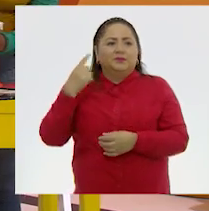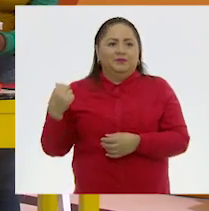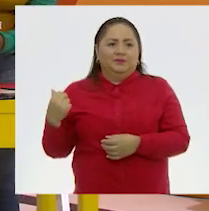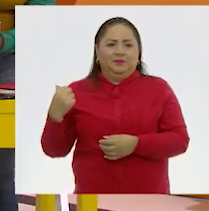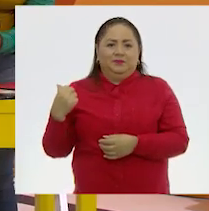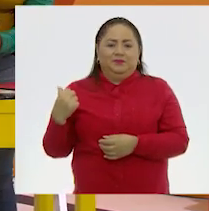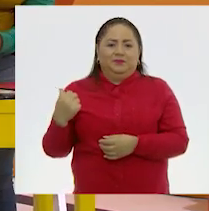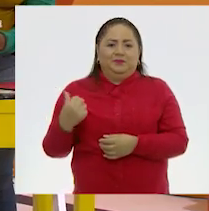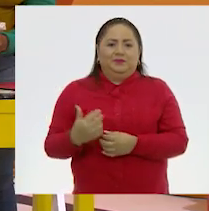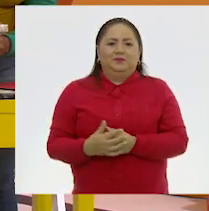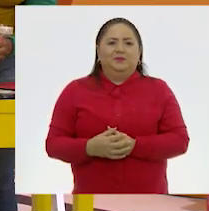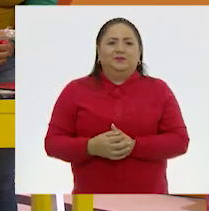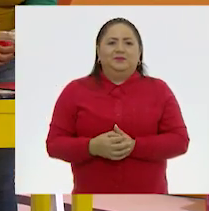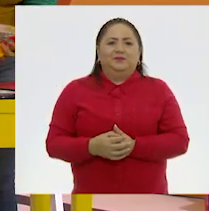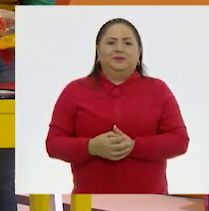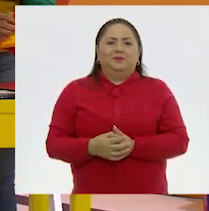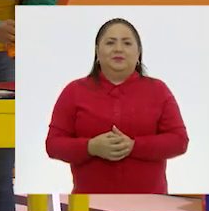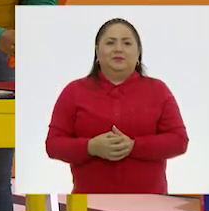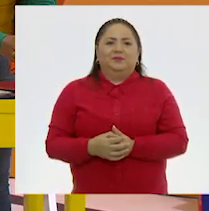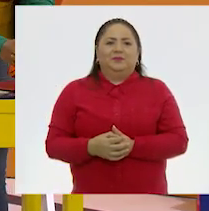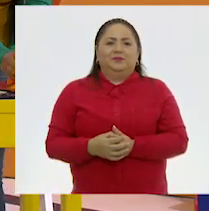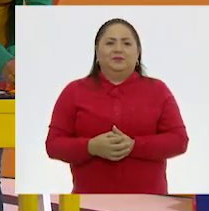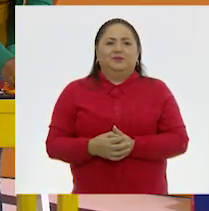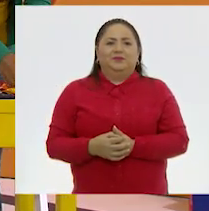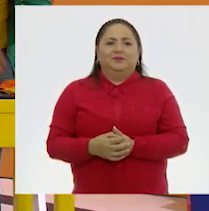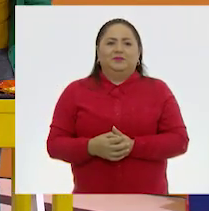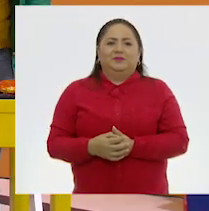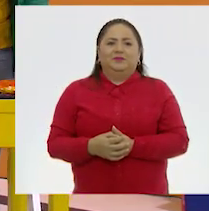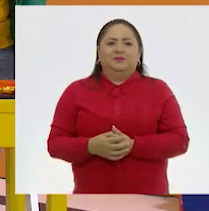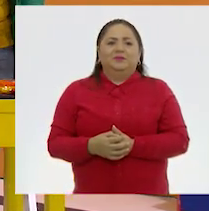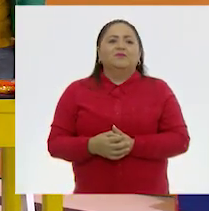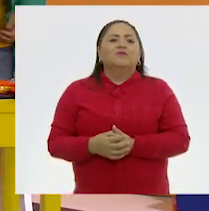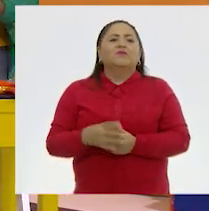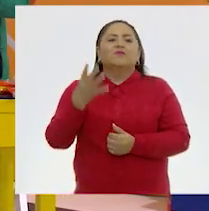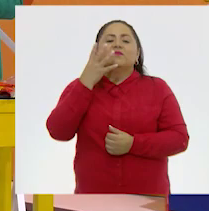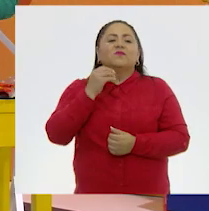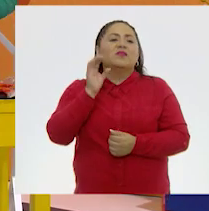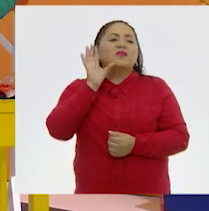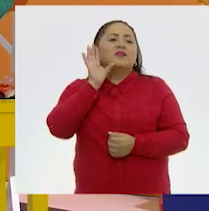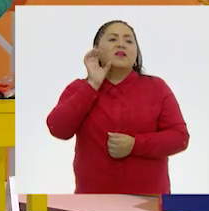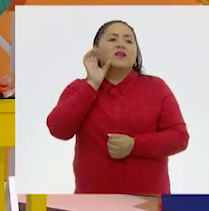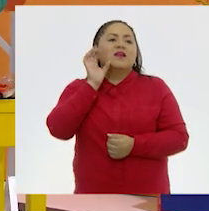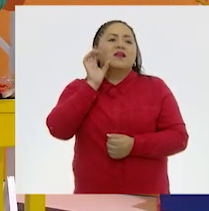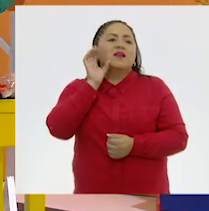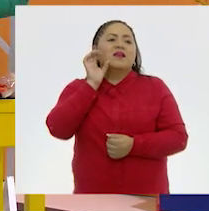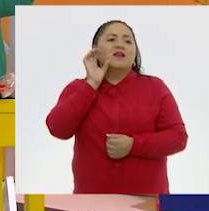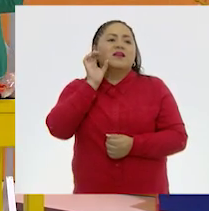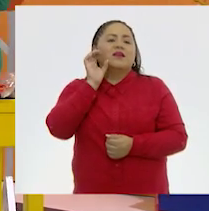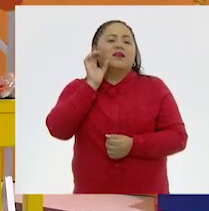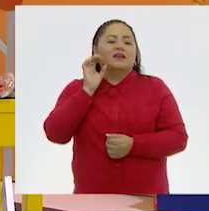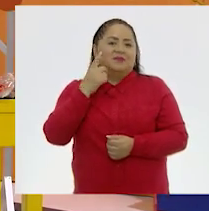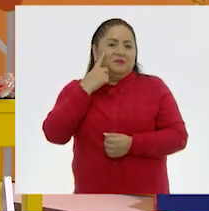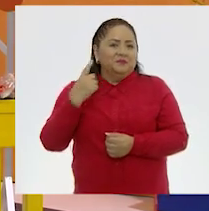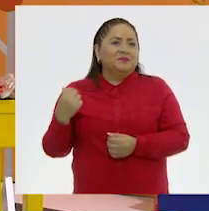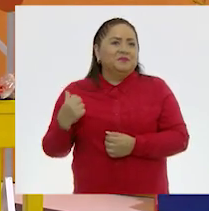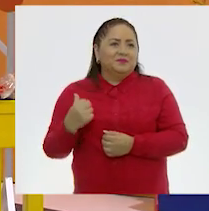colocar en el godete. ¡Qué bonito, naranja! ¡Oh, se ve muy bonito! Ponlo aquí, maestra.